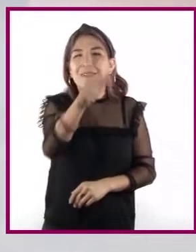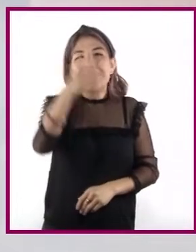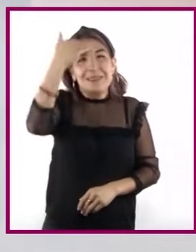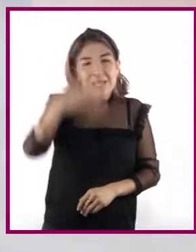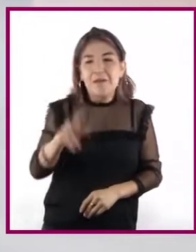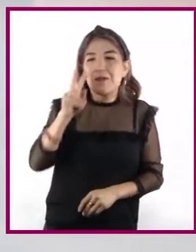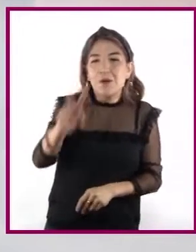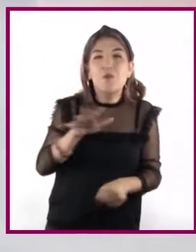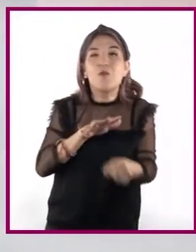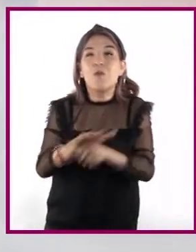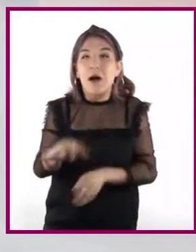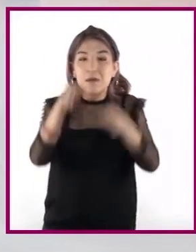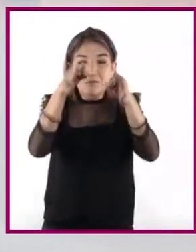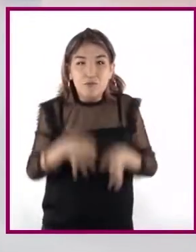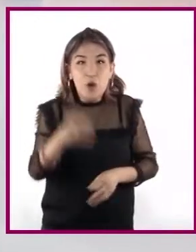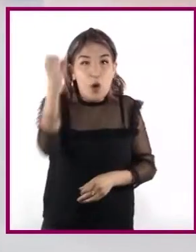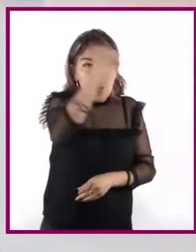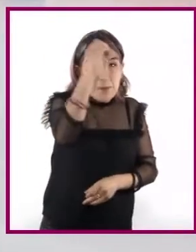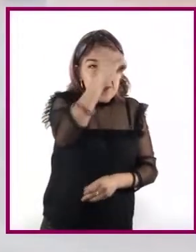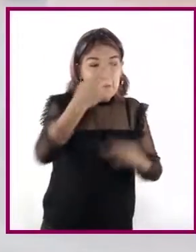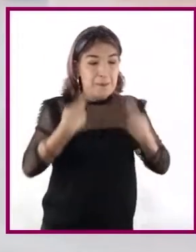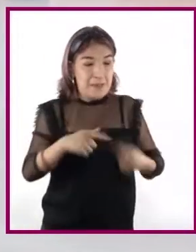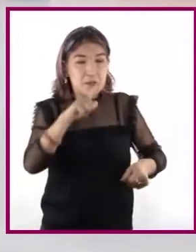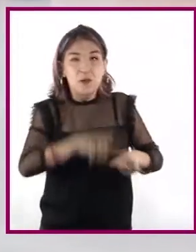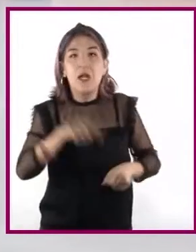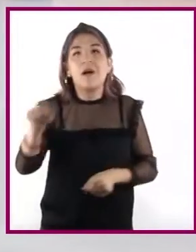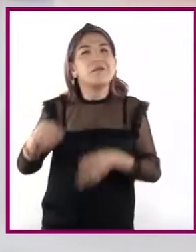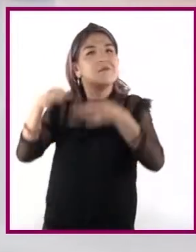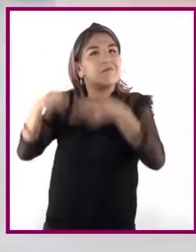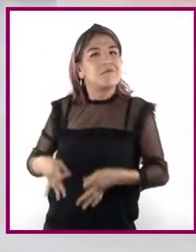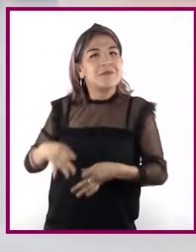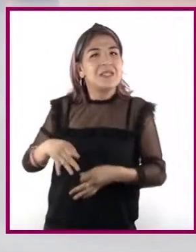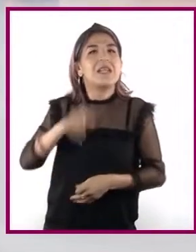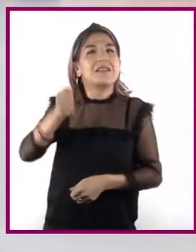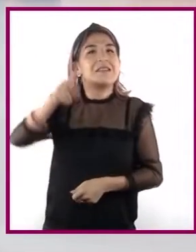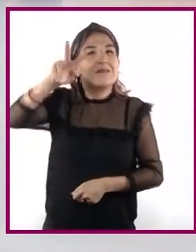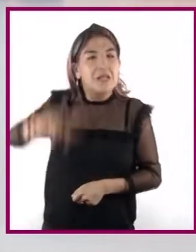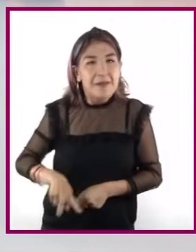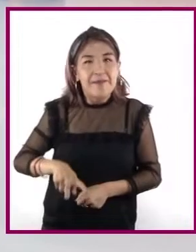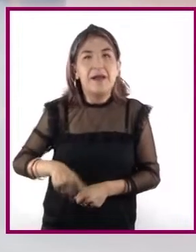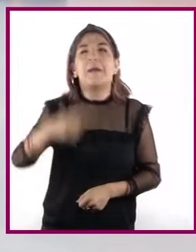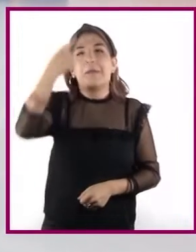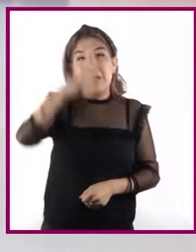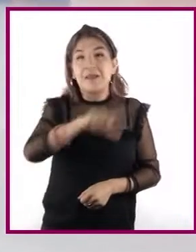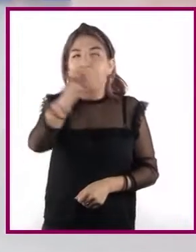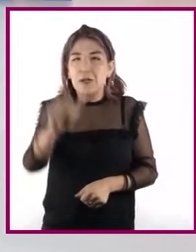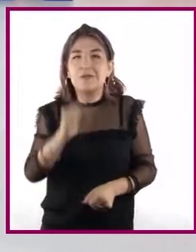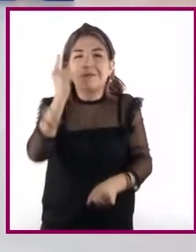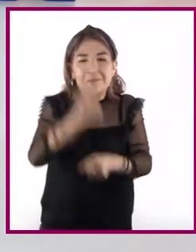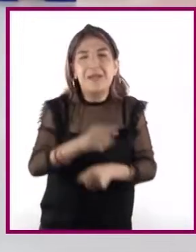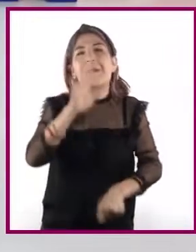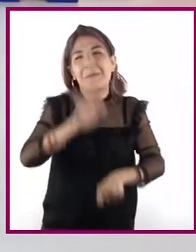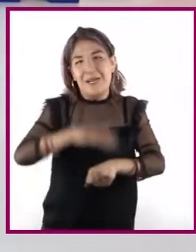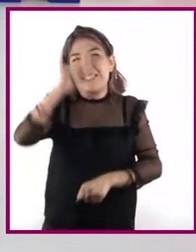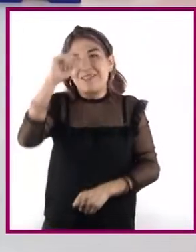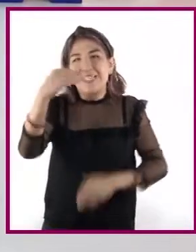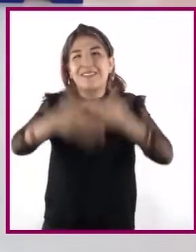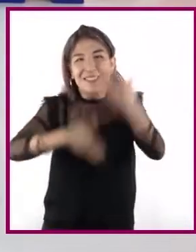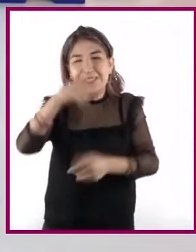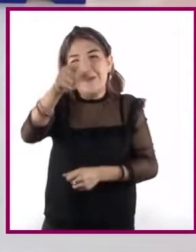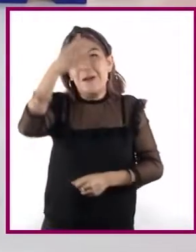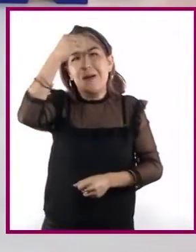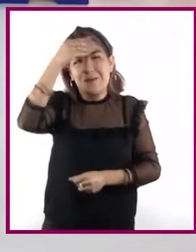saben diferenciar las opiniones personales de los hechos, lo que les facilitará ir avanzando en los aprendizajes.